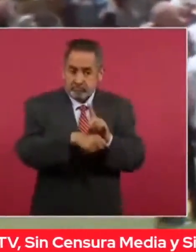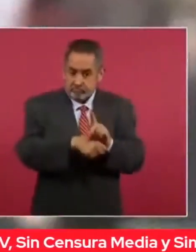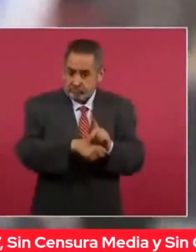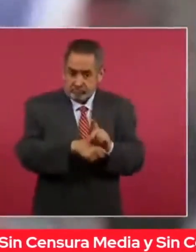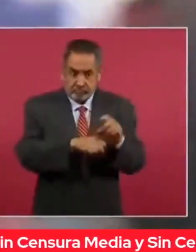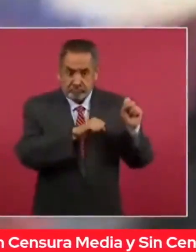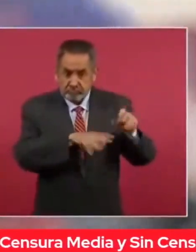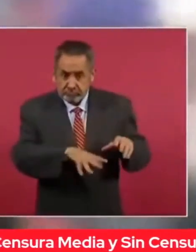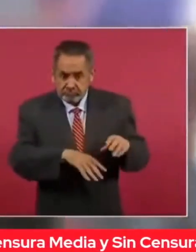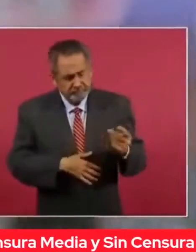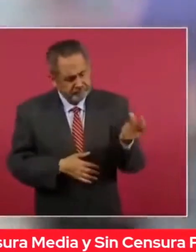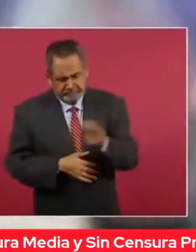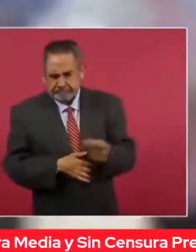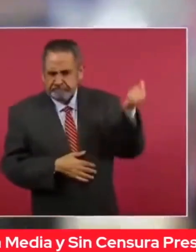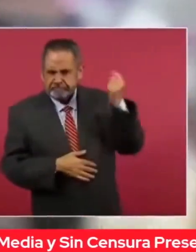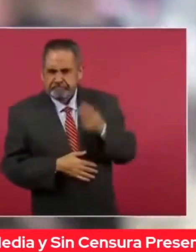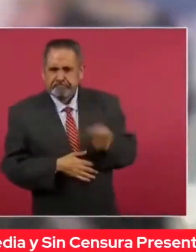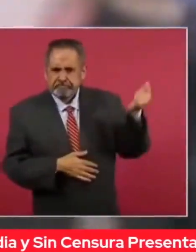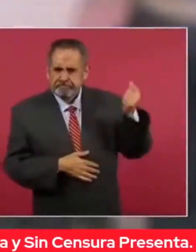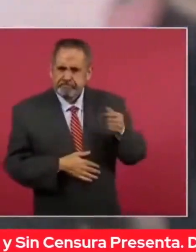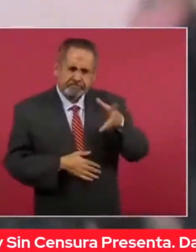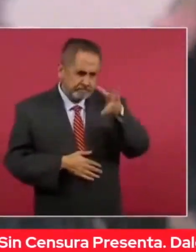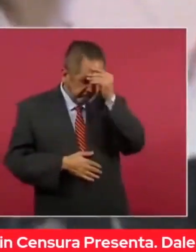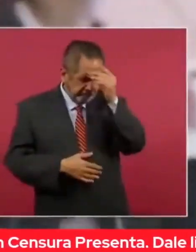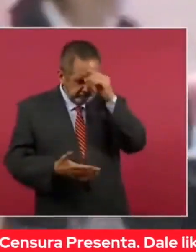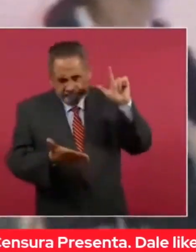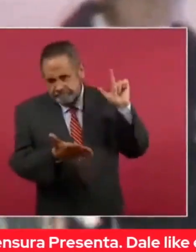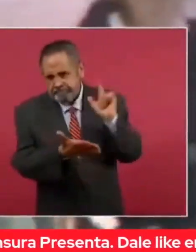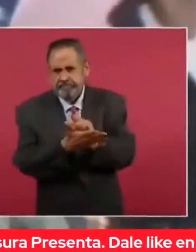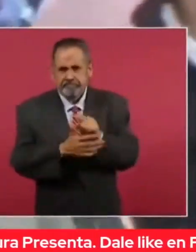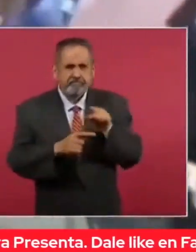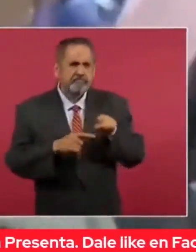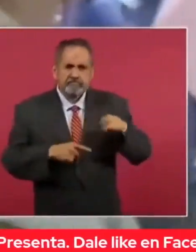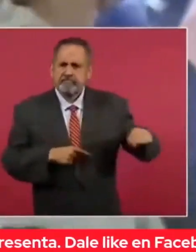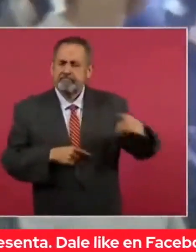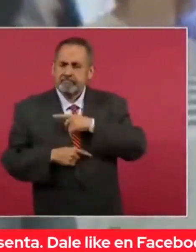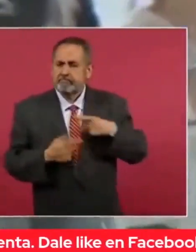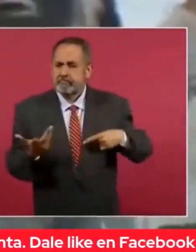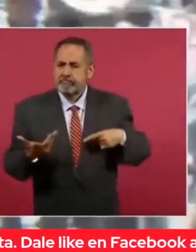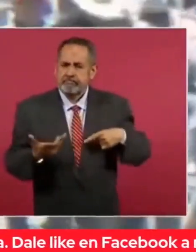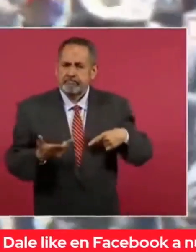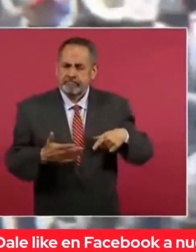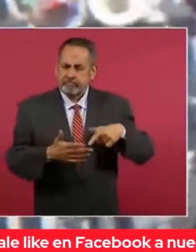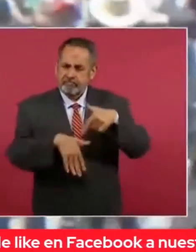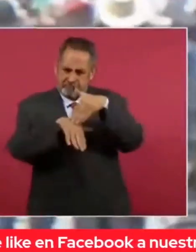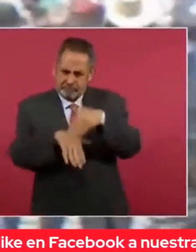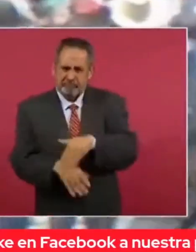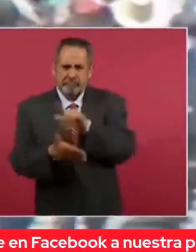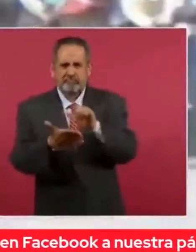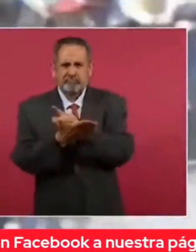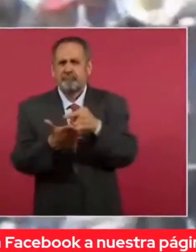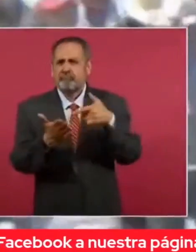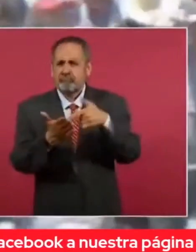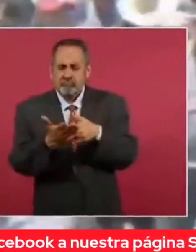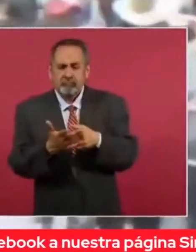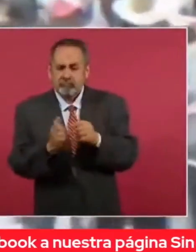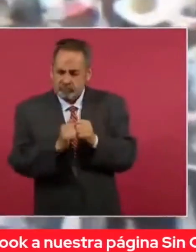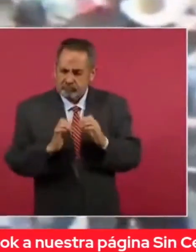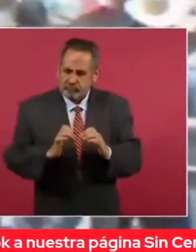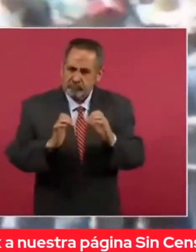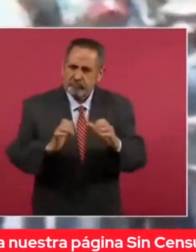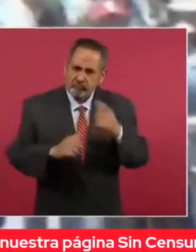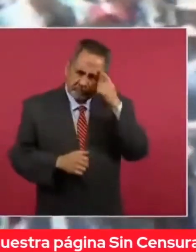pues hay que despedir a algunos de ellos para que los demás entiendan que tienen que regresar al salón. Digo, el Estado de Derecho aplicado con cuidado